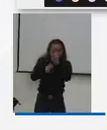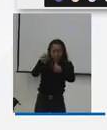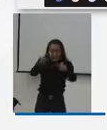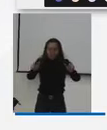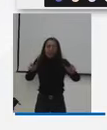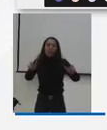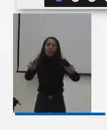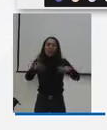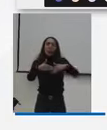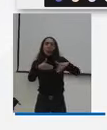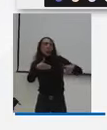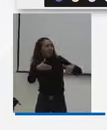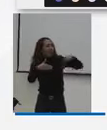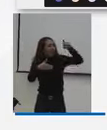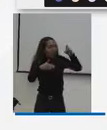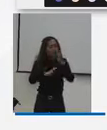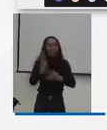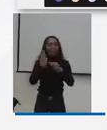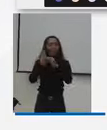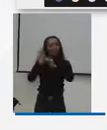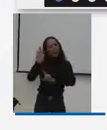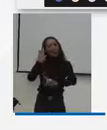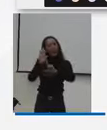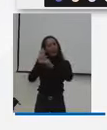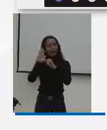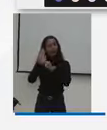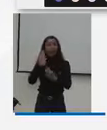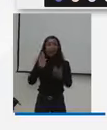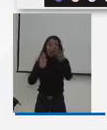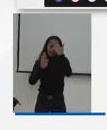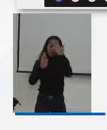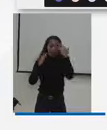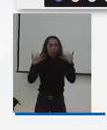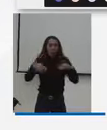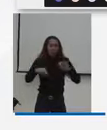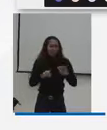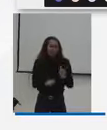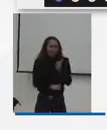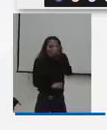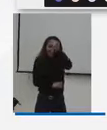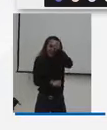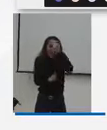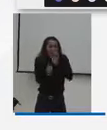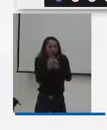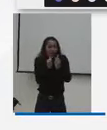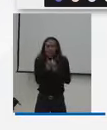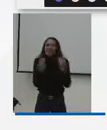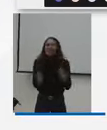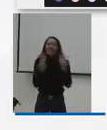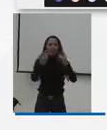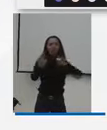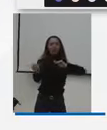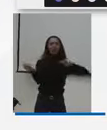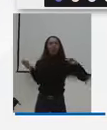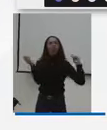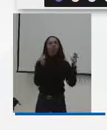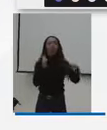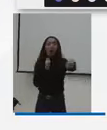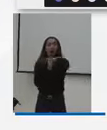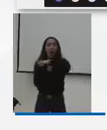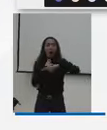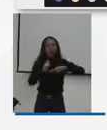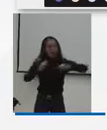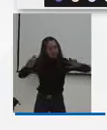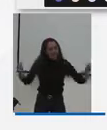que demos el paso adelante. El deporte como herramienta fundamental de transformación social, transformando vidas y dando